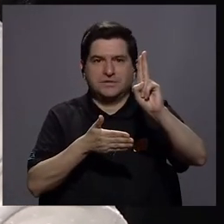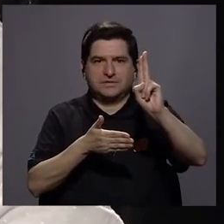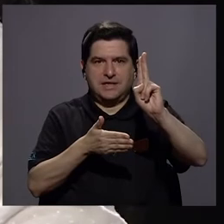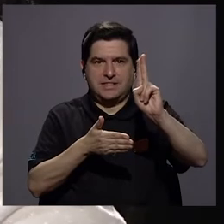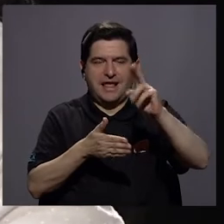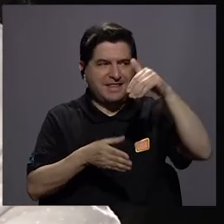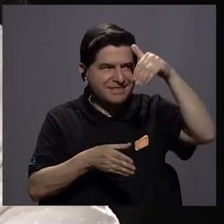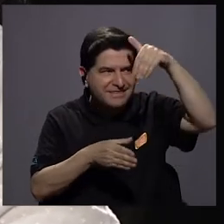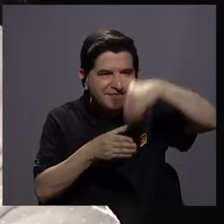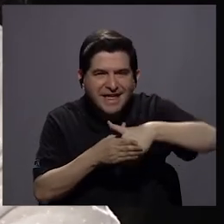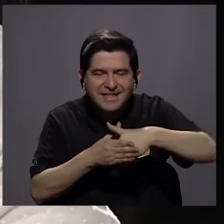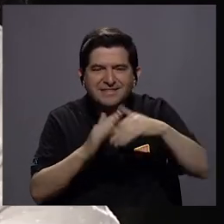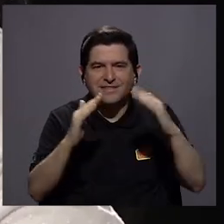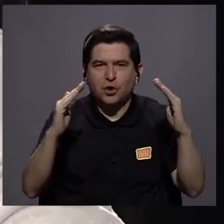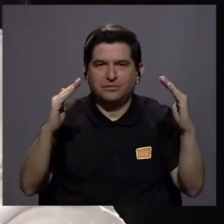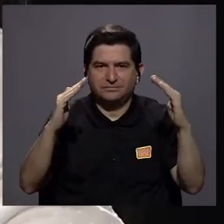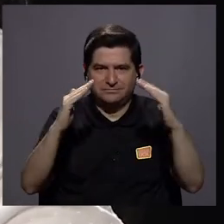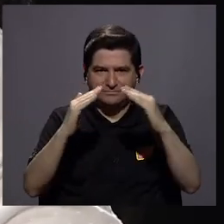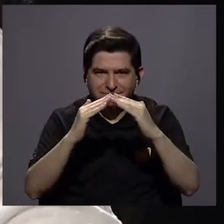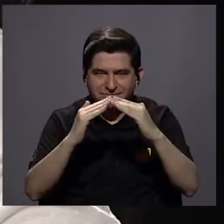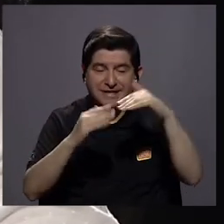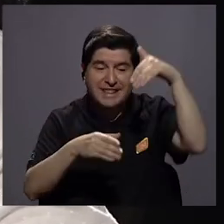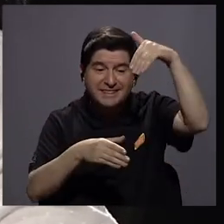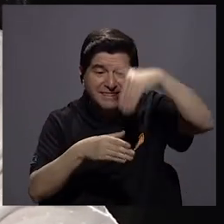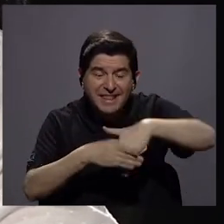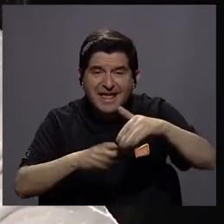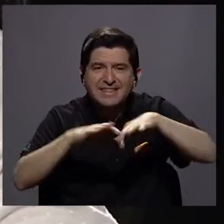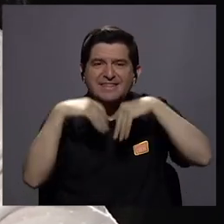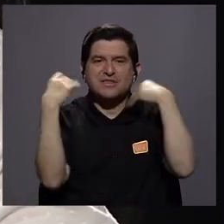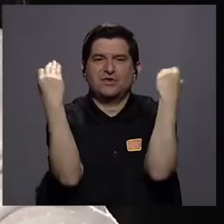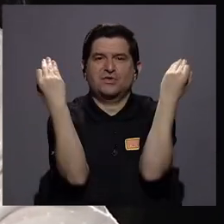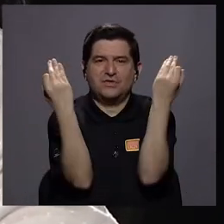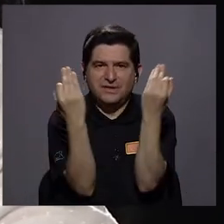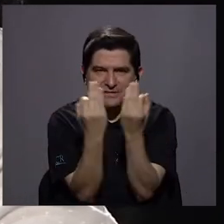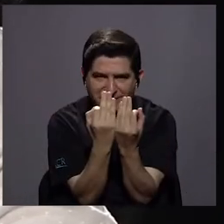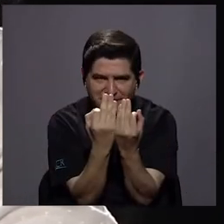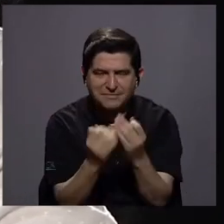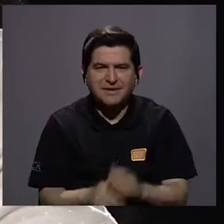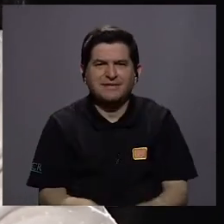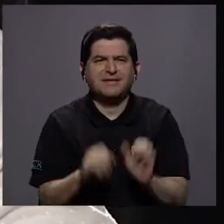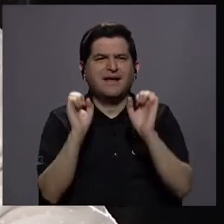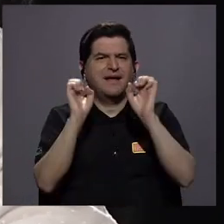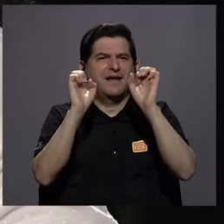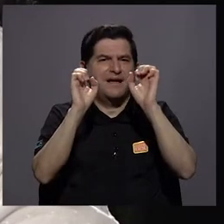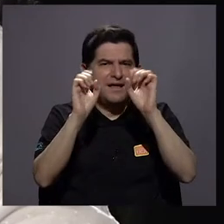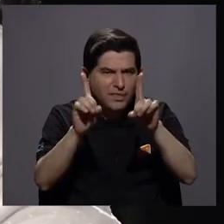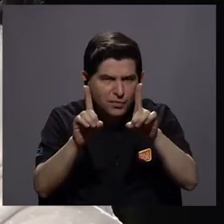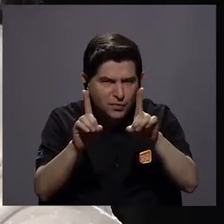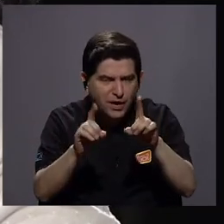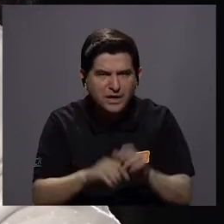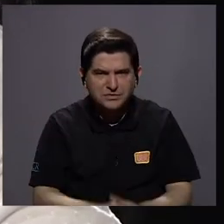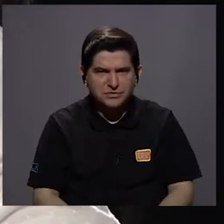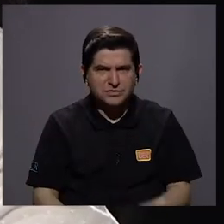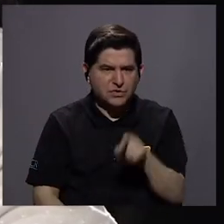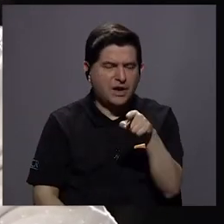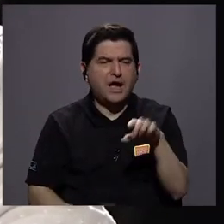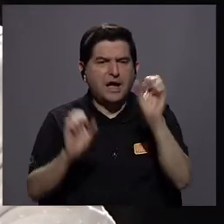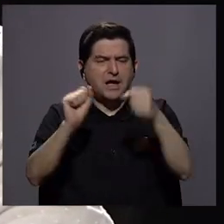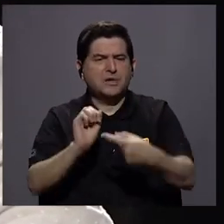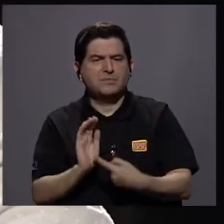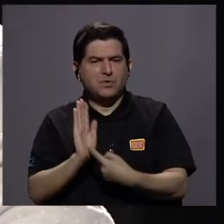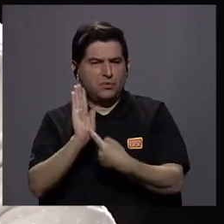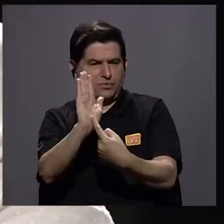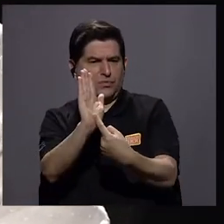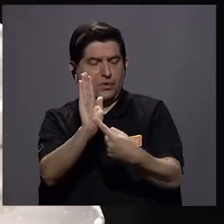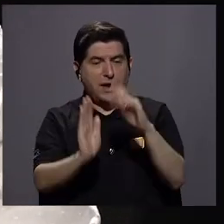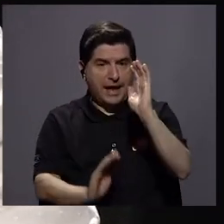dentro de los hogares, dentro de las familias, una educación en donde se le muestre tanto